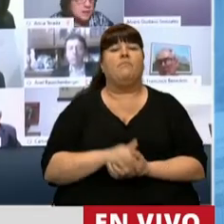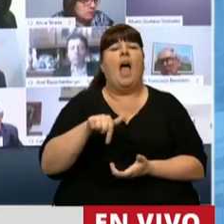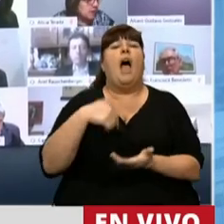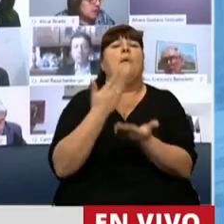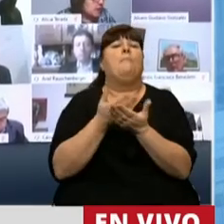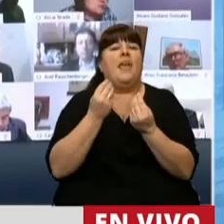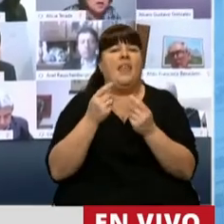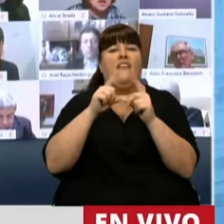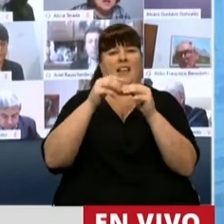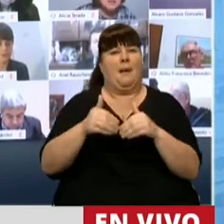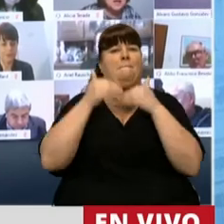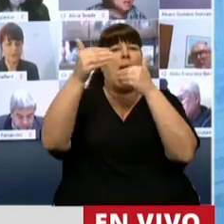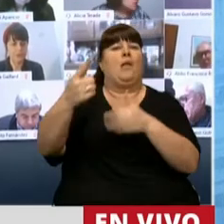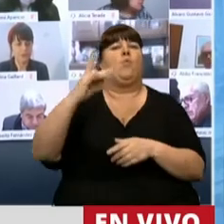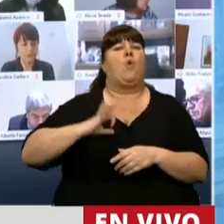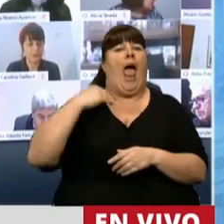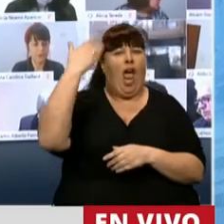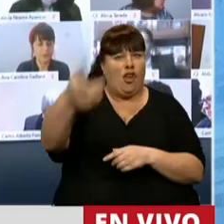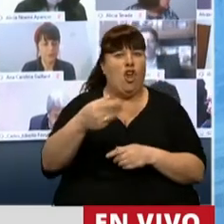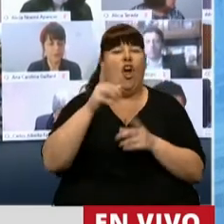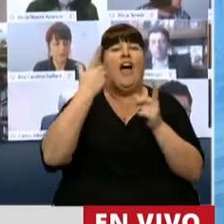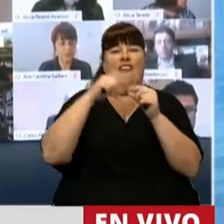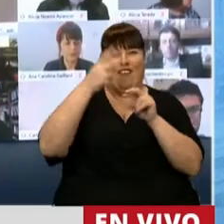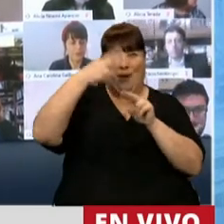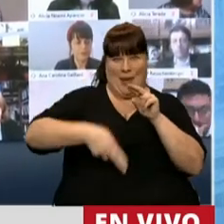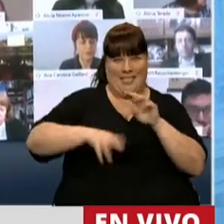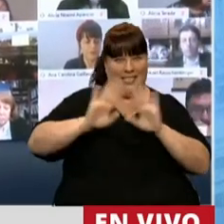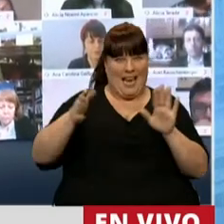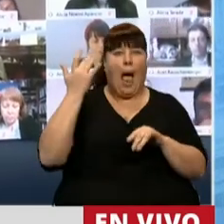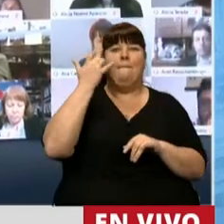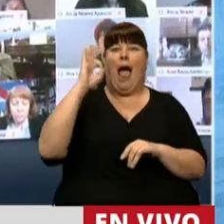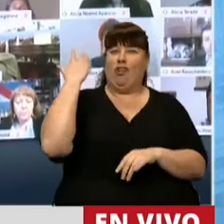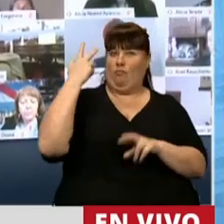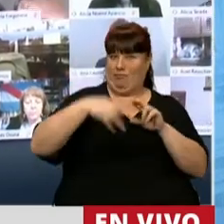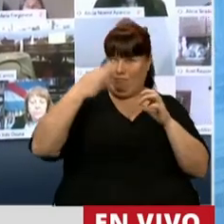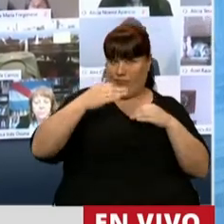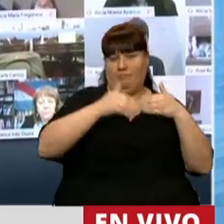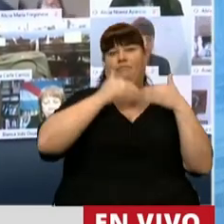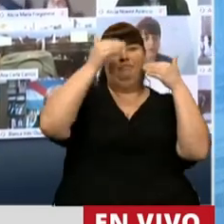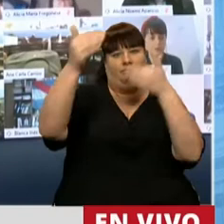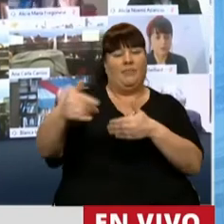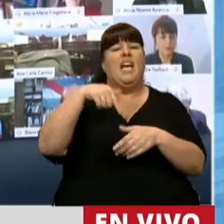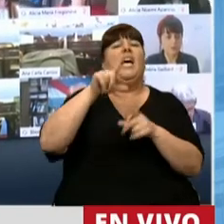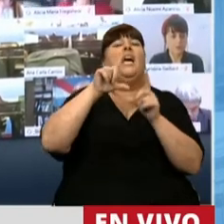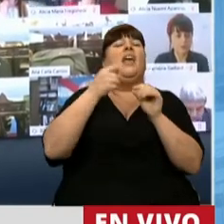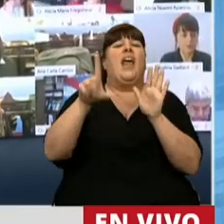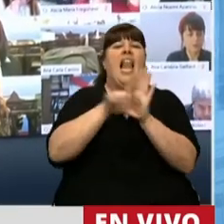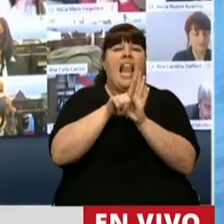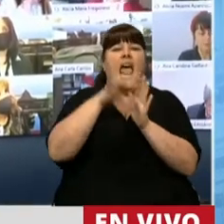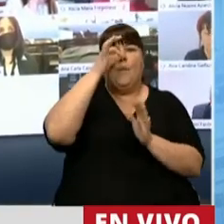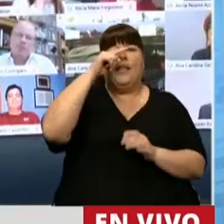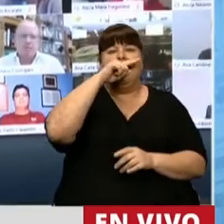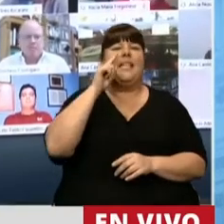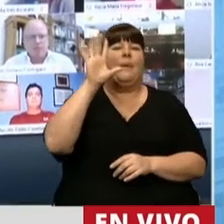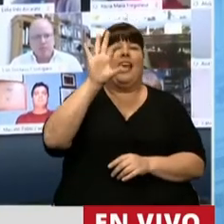proponiendo es la extensión por un año del plazo vencido en mayo pasado que establecía la ley 27